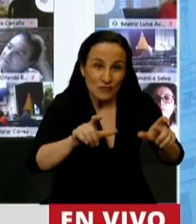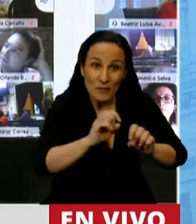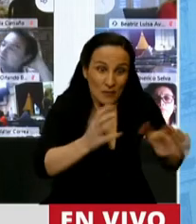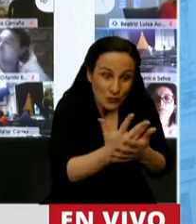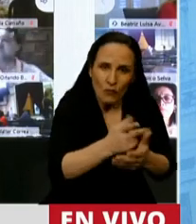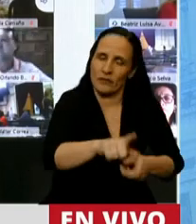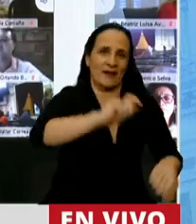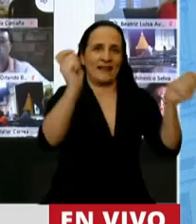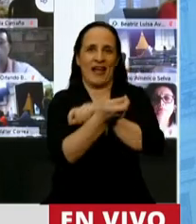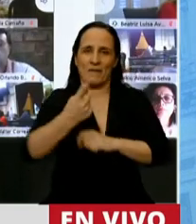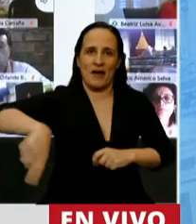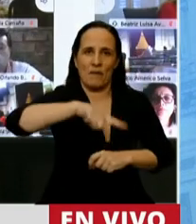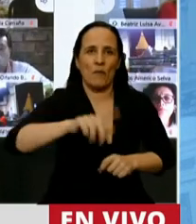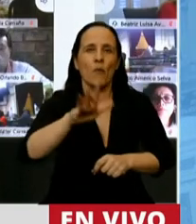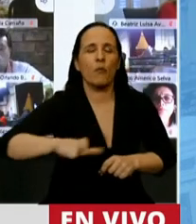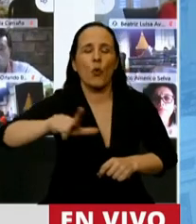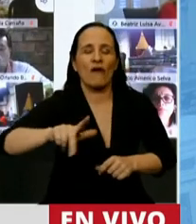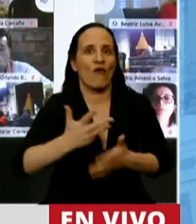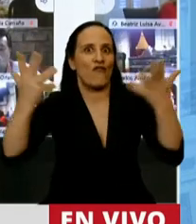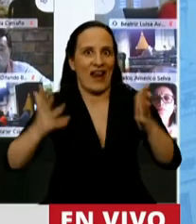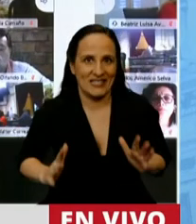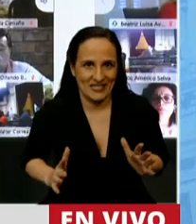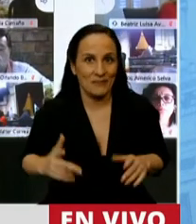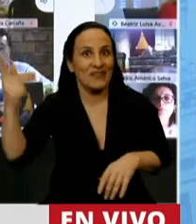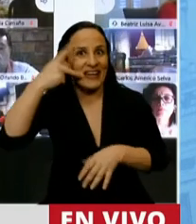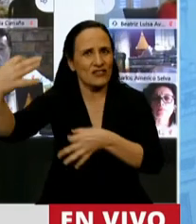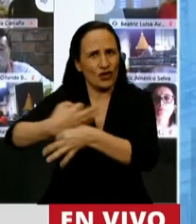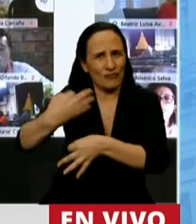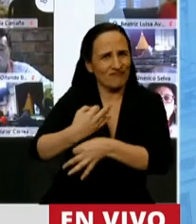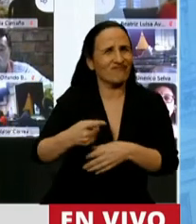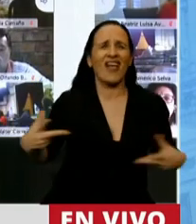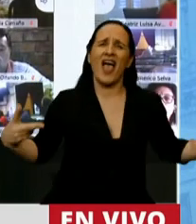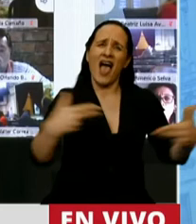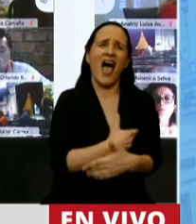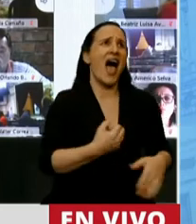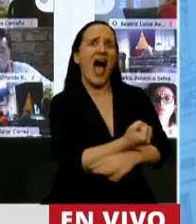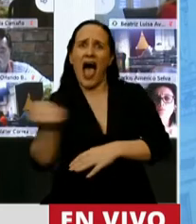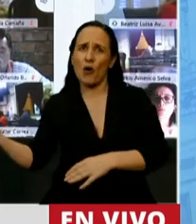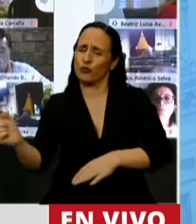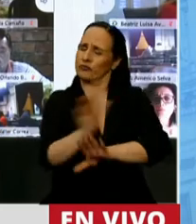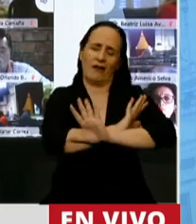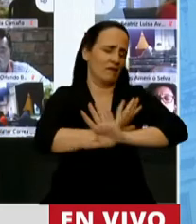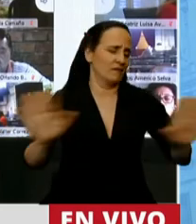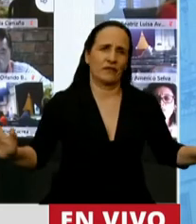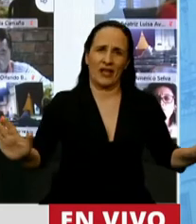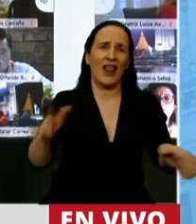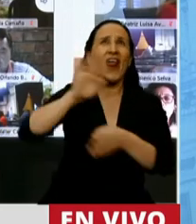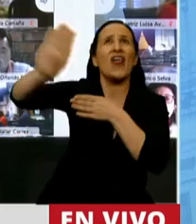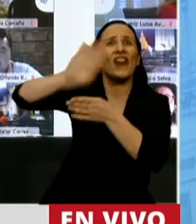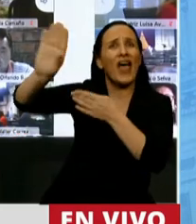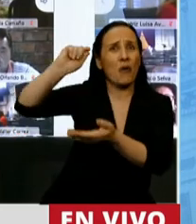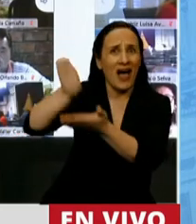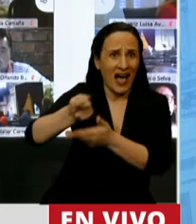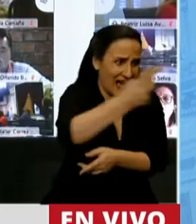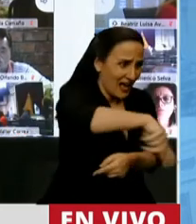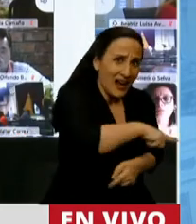Néstor Kirchner nos enseñó que no se puede recurrir al ajuste ni incrementar el endeudamiento que no se puede volver a pagar deuda a costa